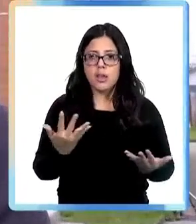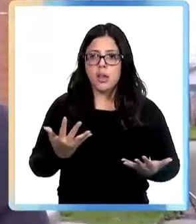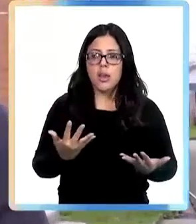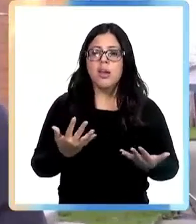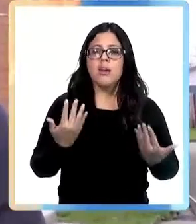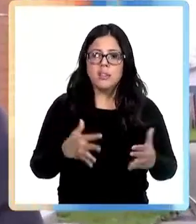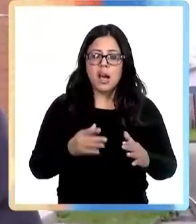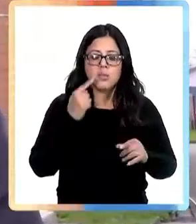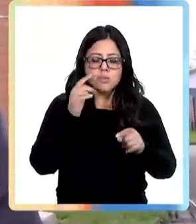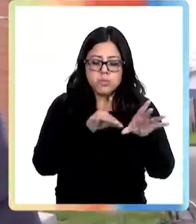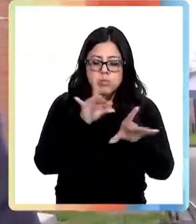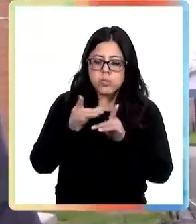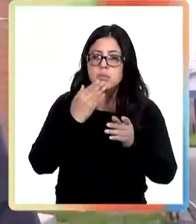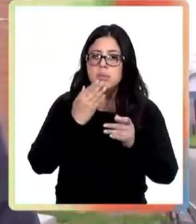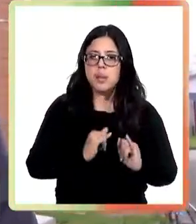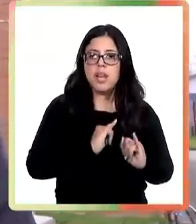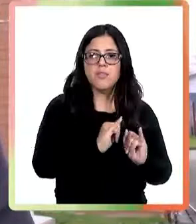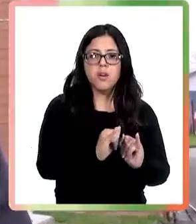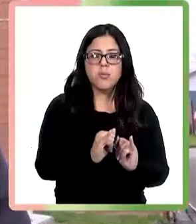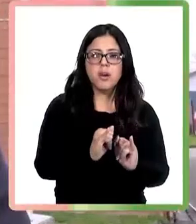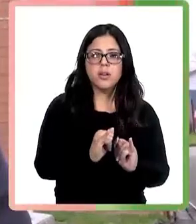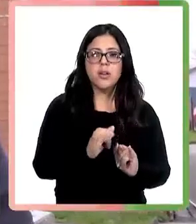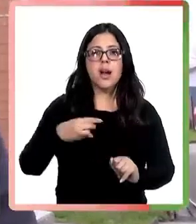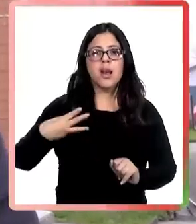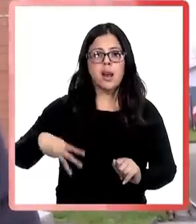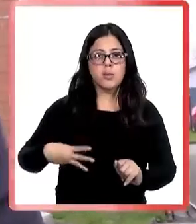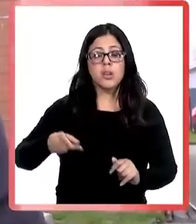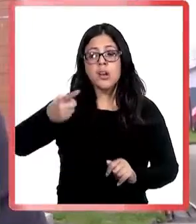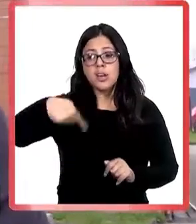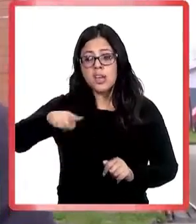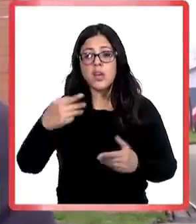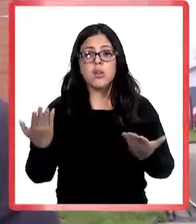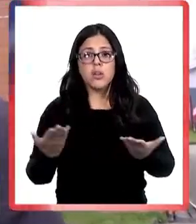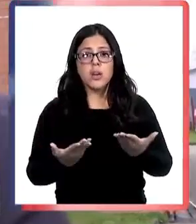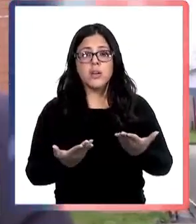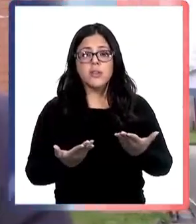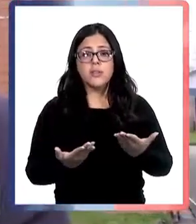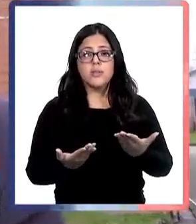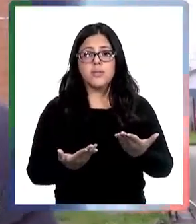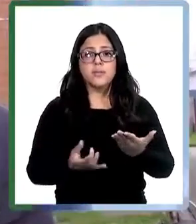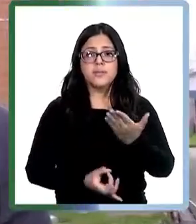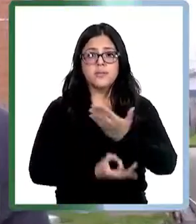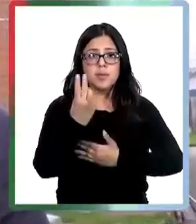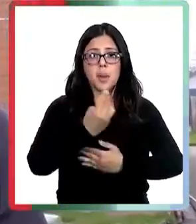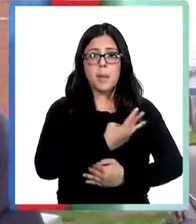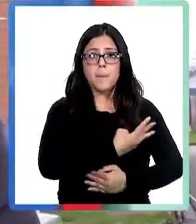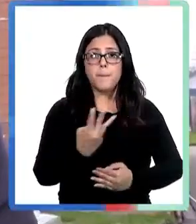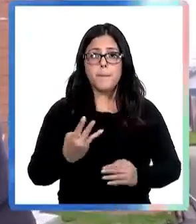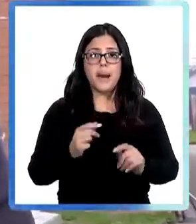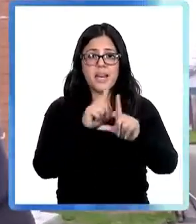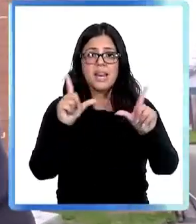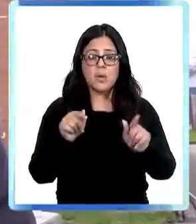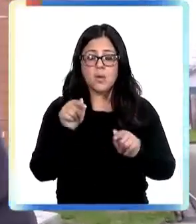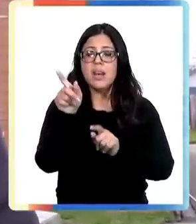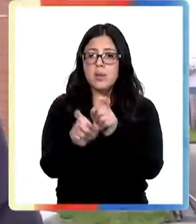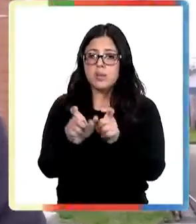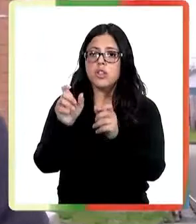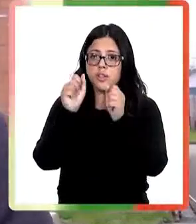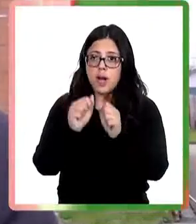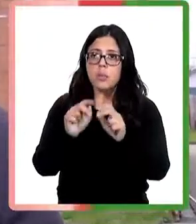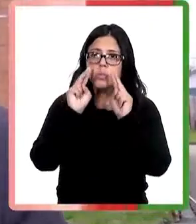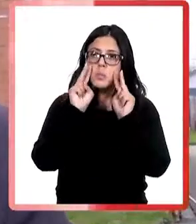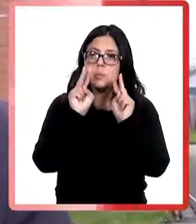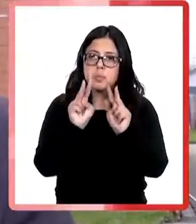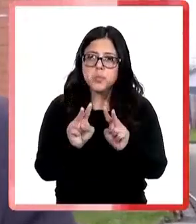excepto tomando estas muestras e informándolas al municipio el cual las va a ir subiendo a una plataforma y así la gente va a poder